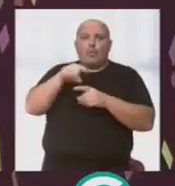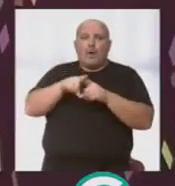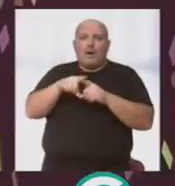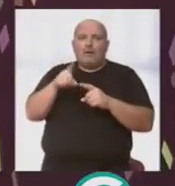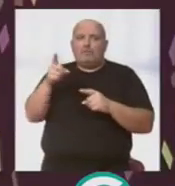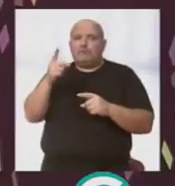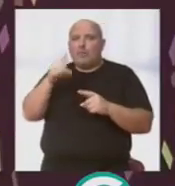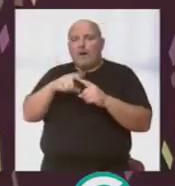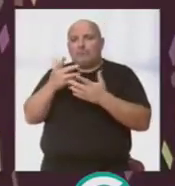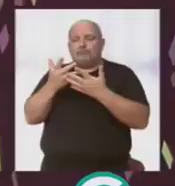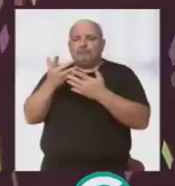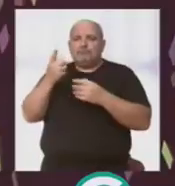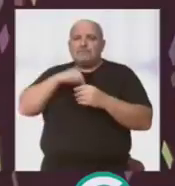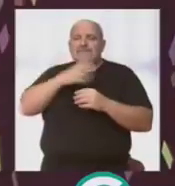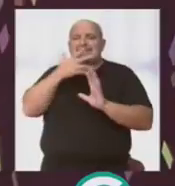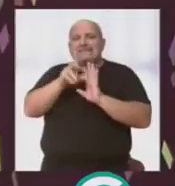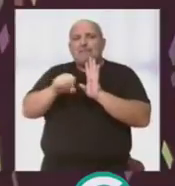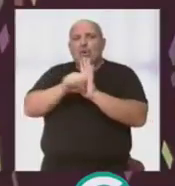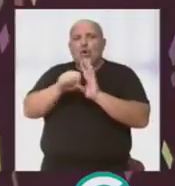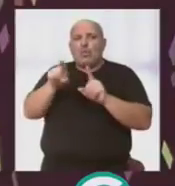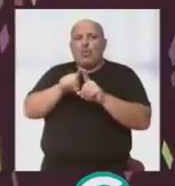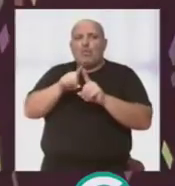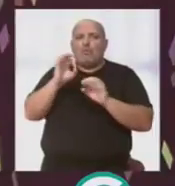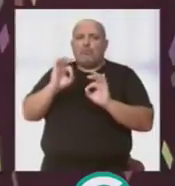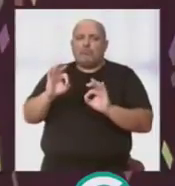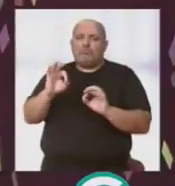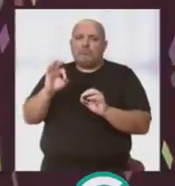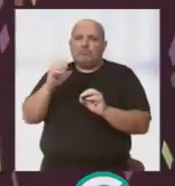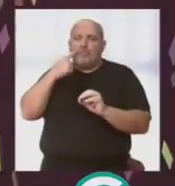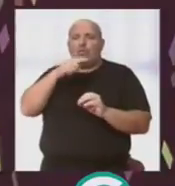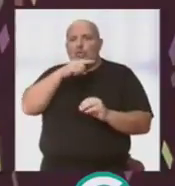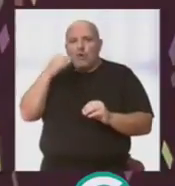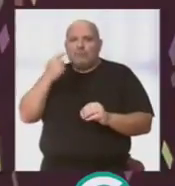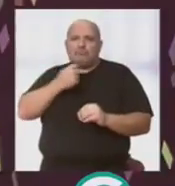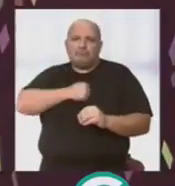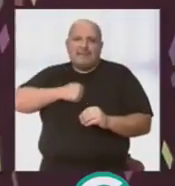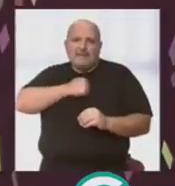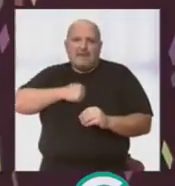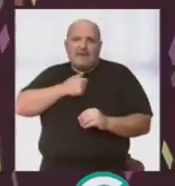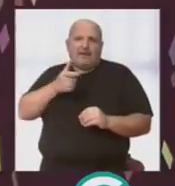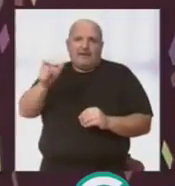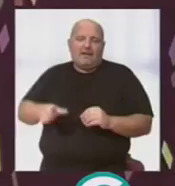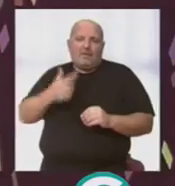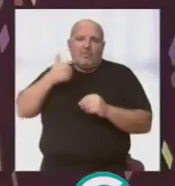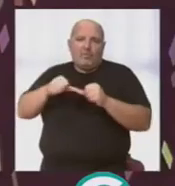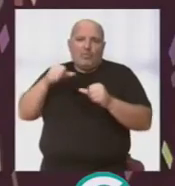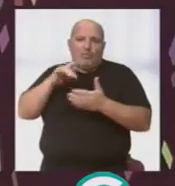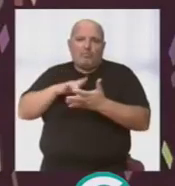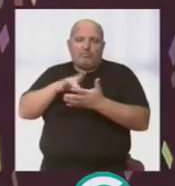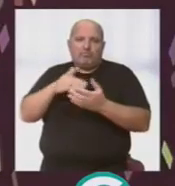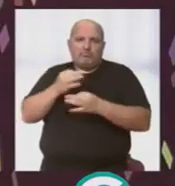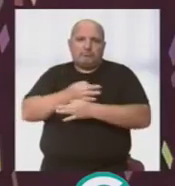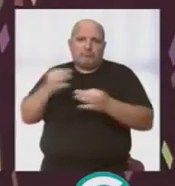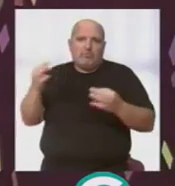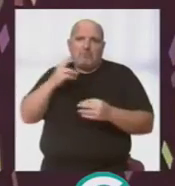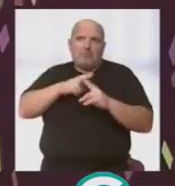gesto que no deja de ser un símbolo, pero que representa desde luego el dolor y el pesar de toda la institución por alguien que es, bueno, de alguna